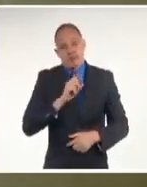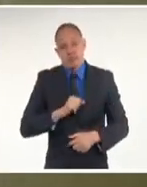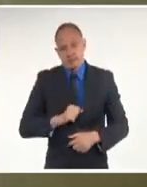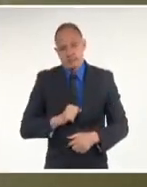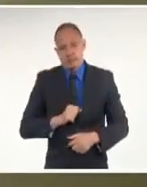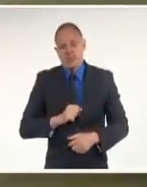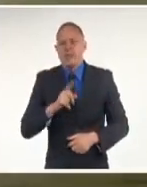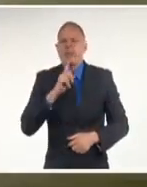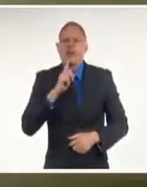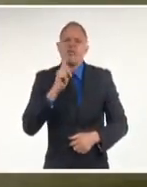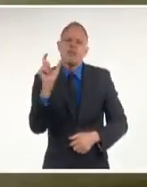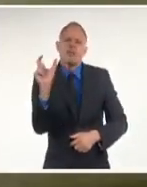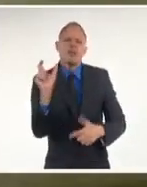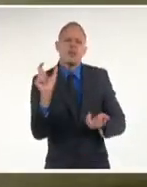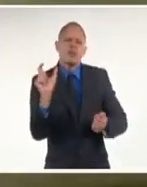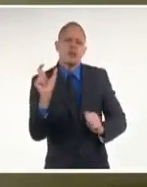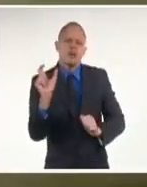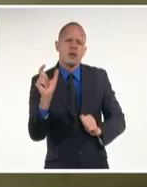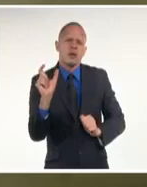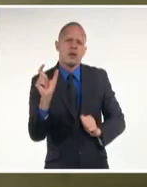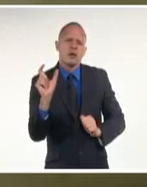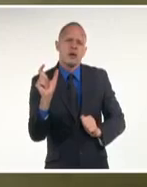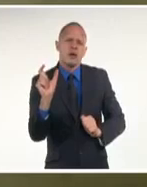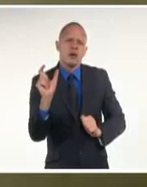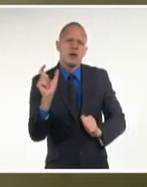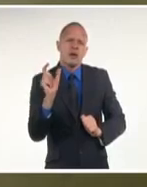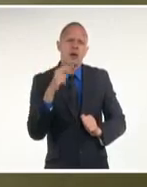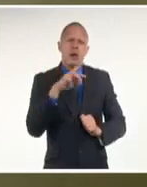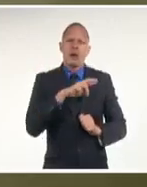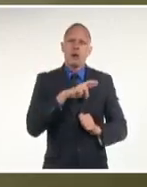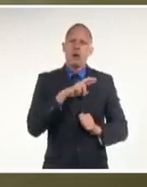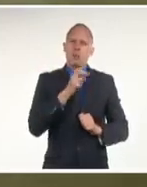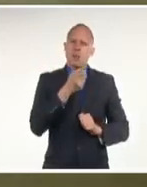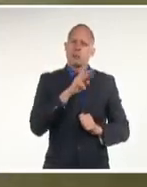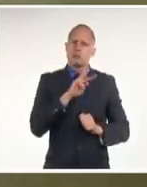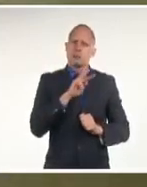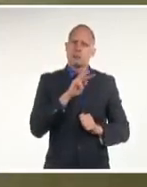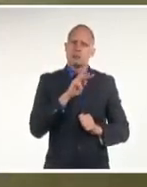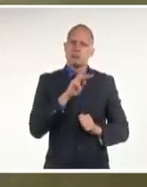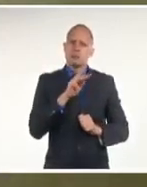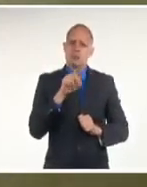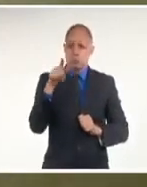¿Bien de cuándo? El martes fue el día 13, el día 14,